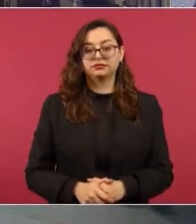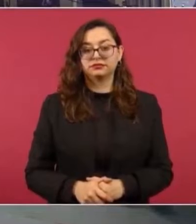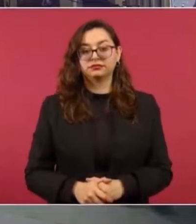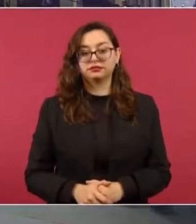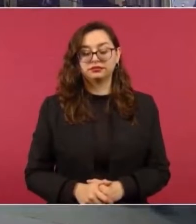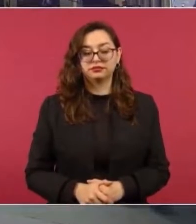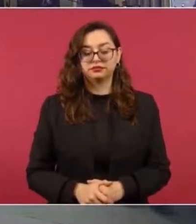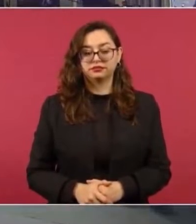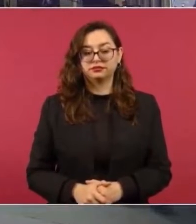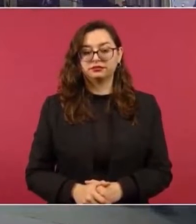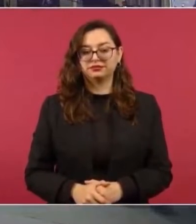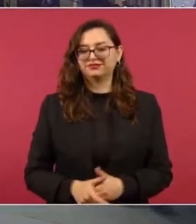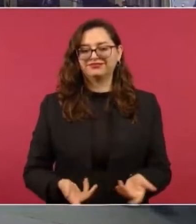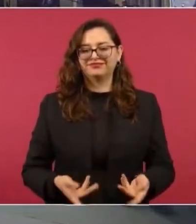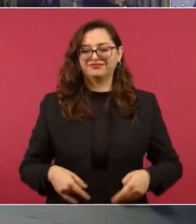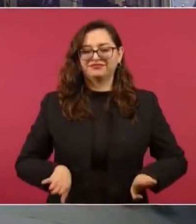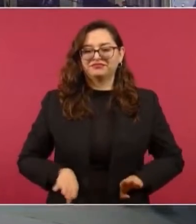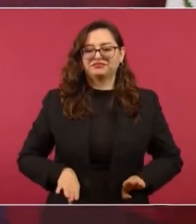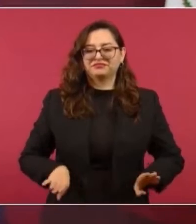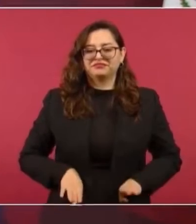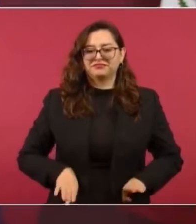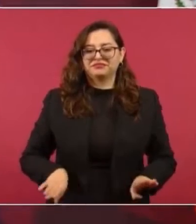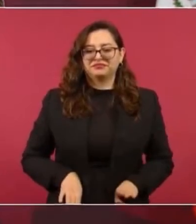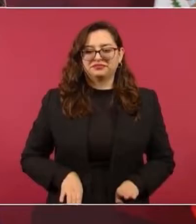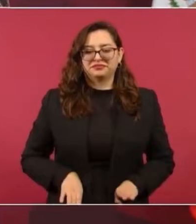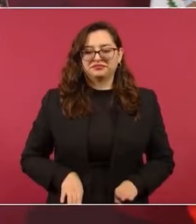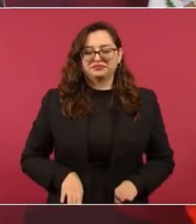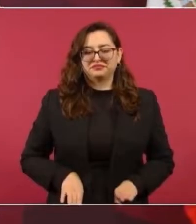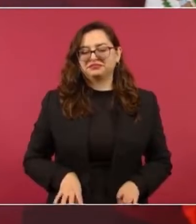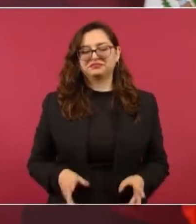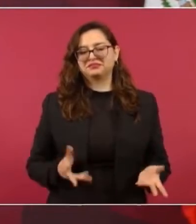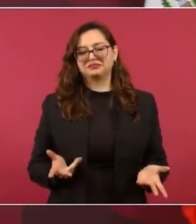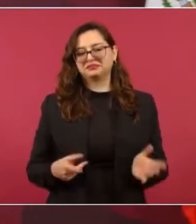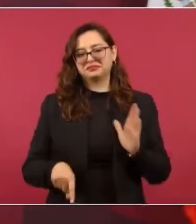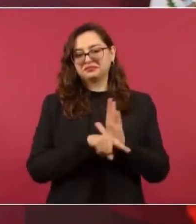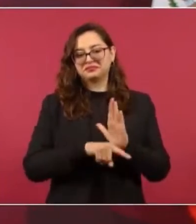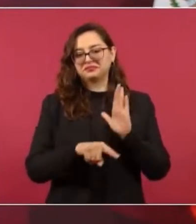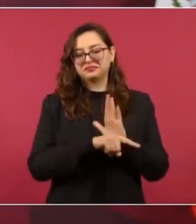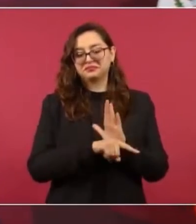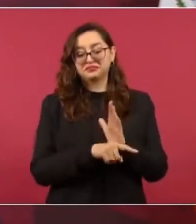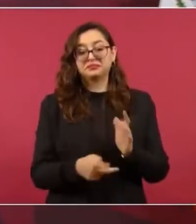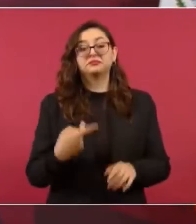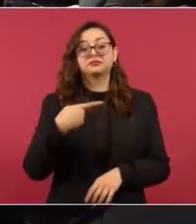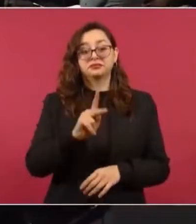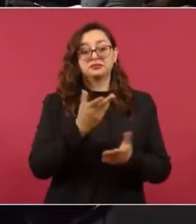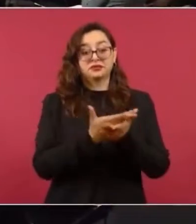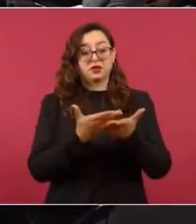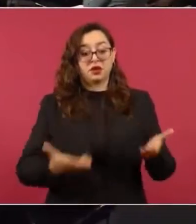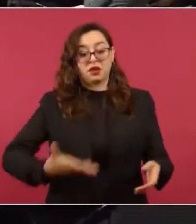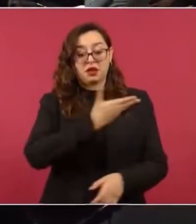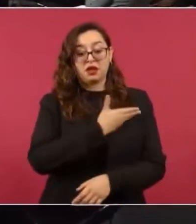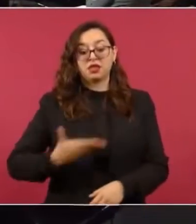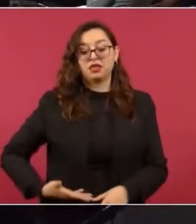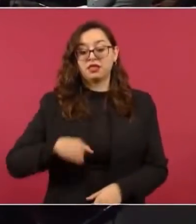Es una actitud y le agradecemos mucho al presidente Biden que no esté en la lista,